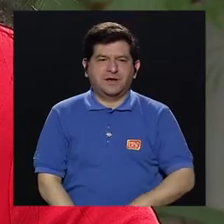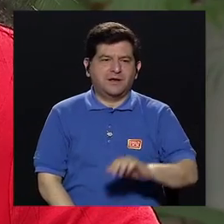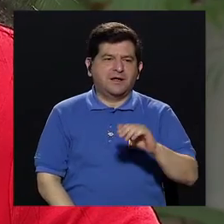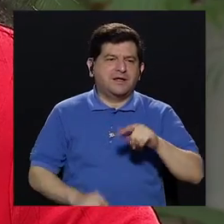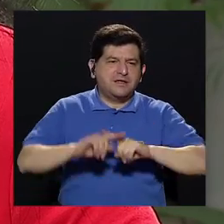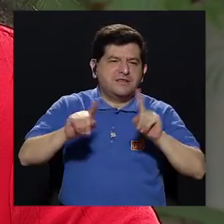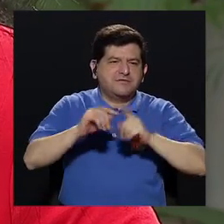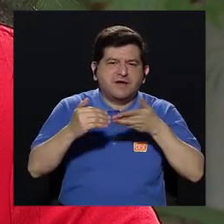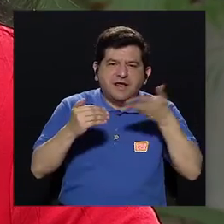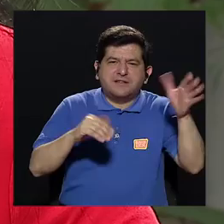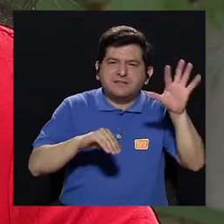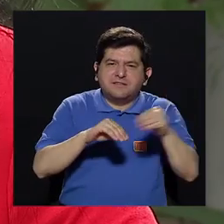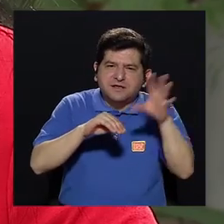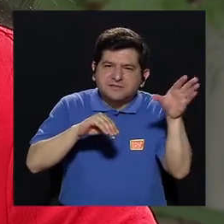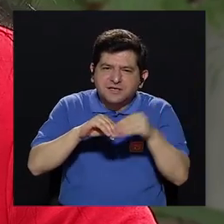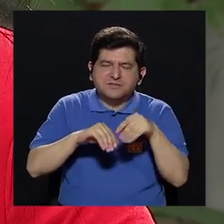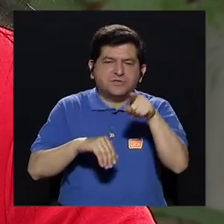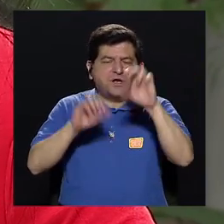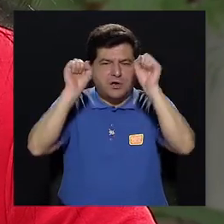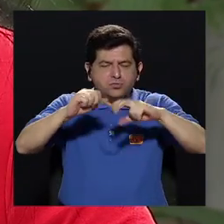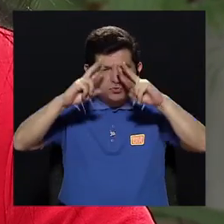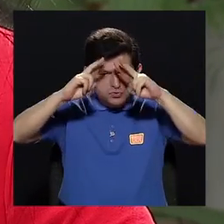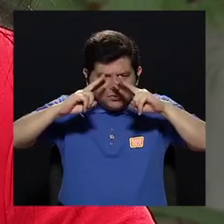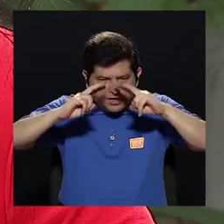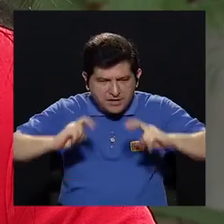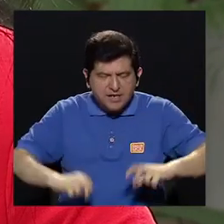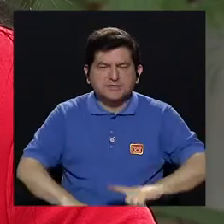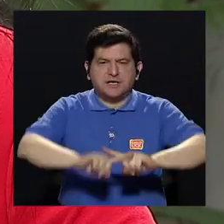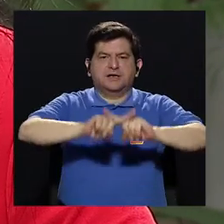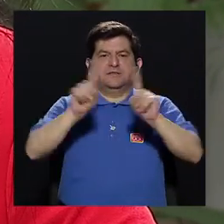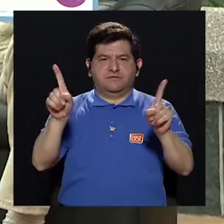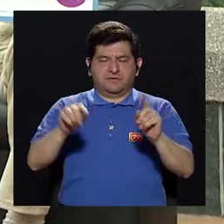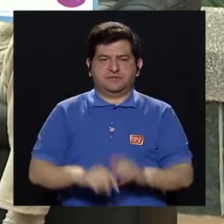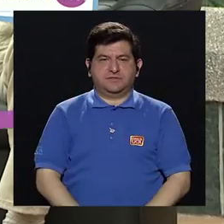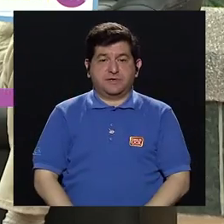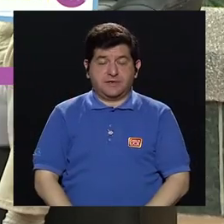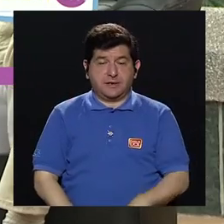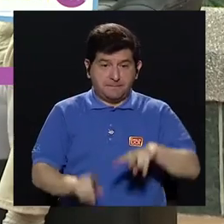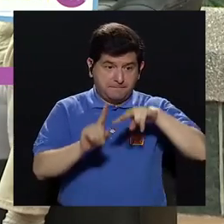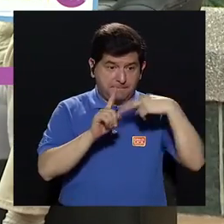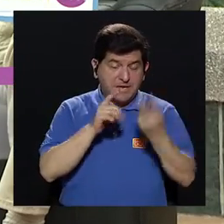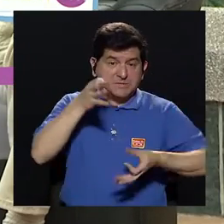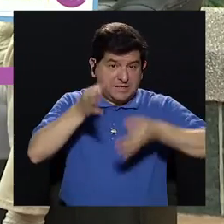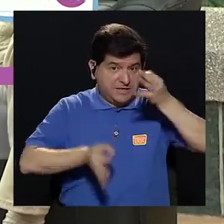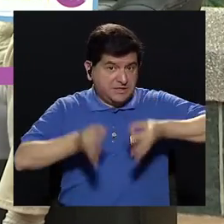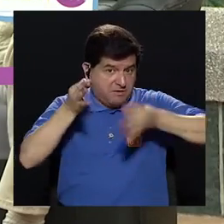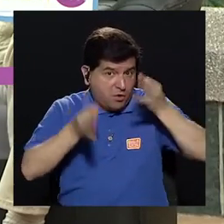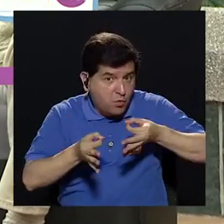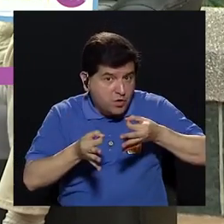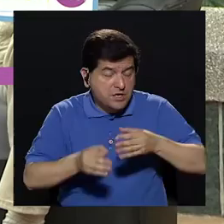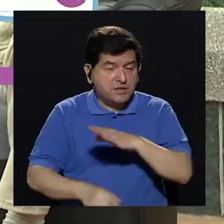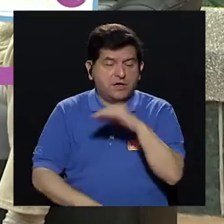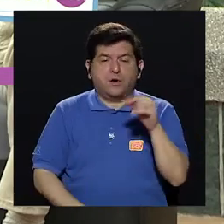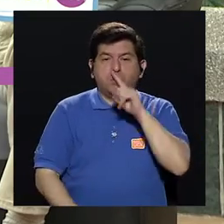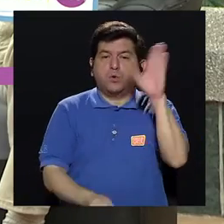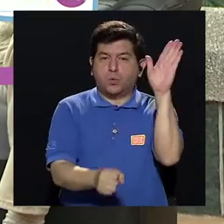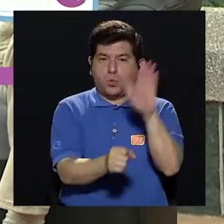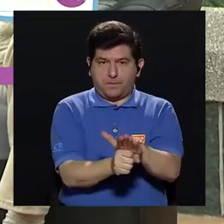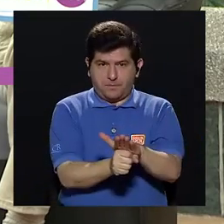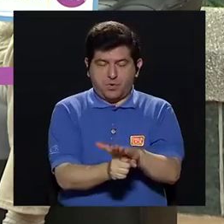una serie de elementos adicionales que usted puede analizar para diferenciar, pero desde el punto de vista jurídico y de